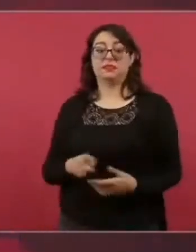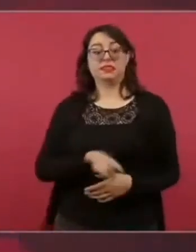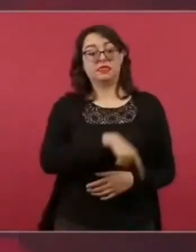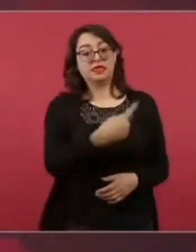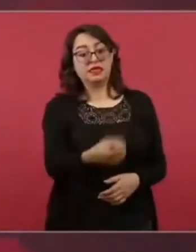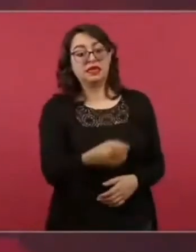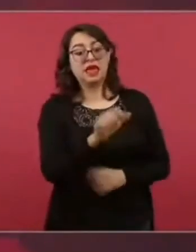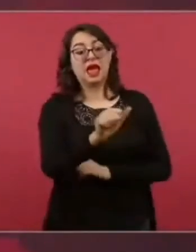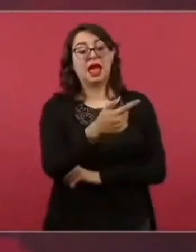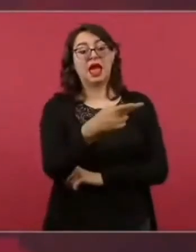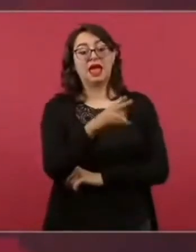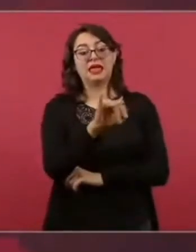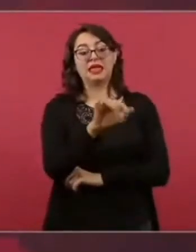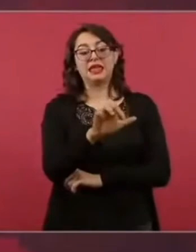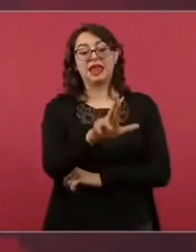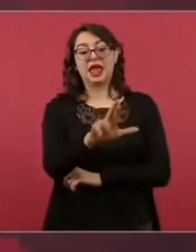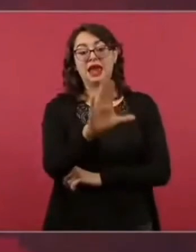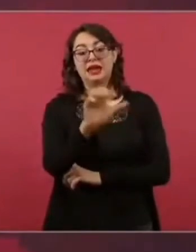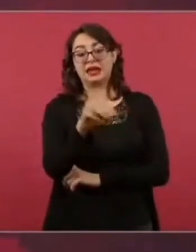también doctor ¿no?